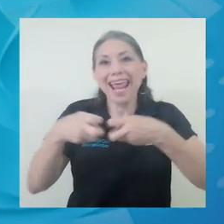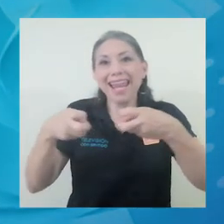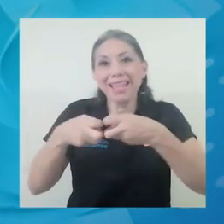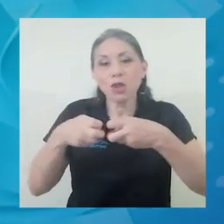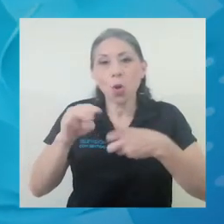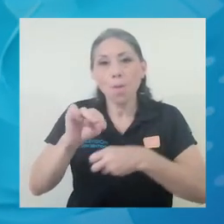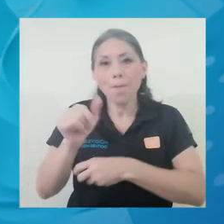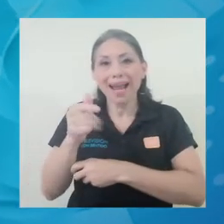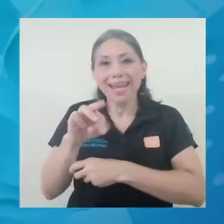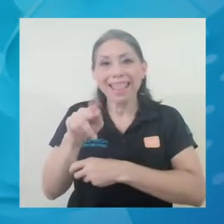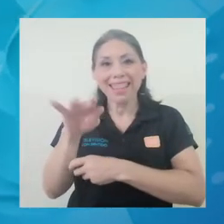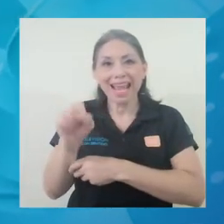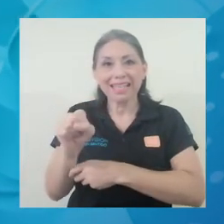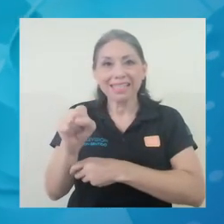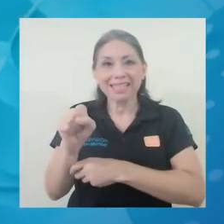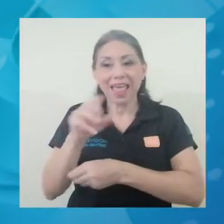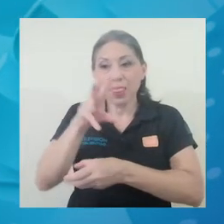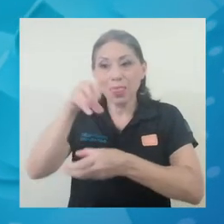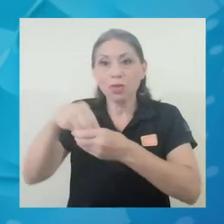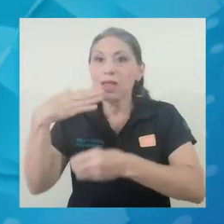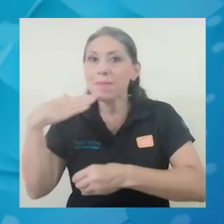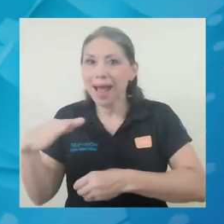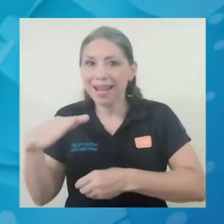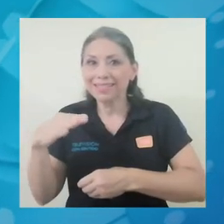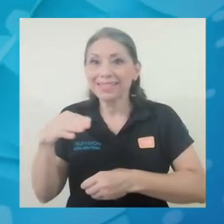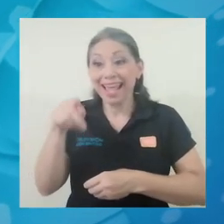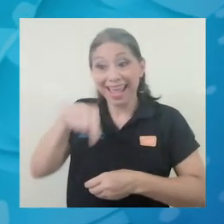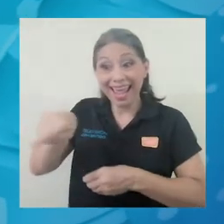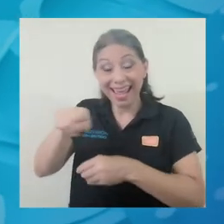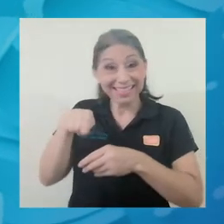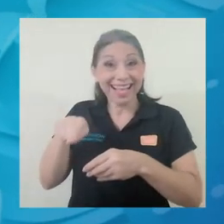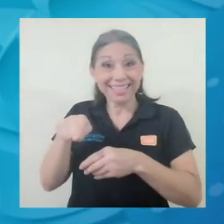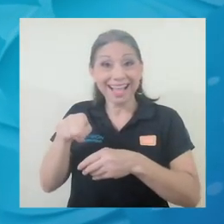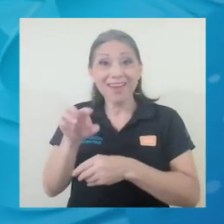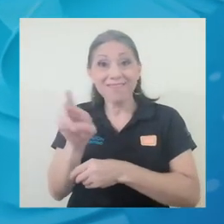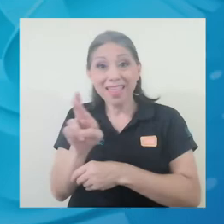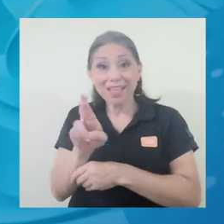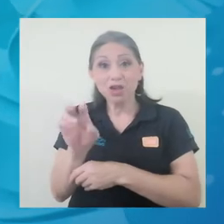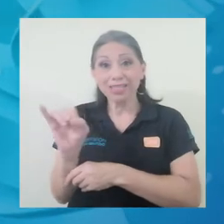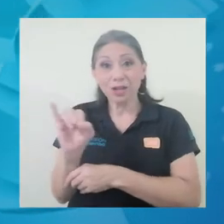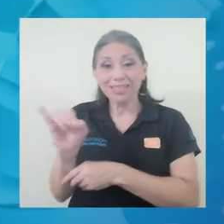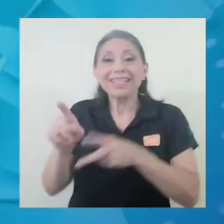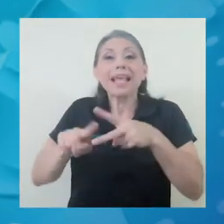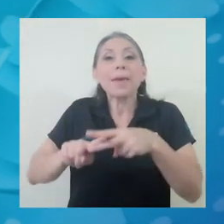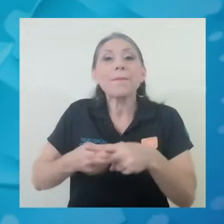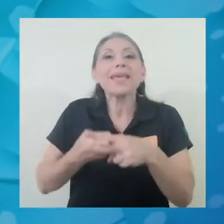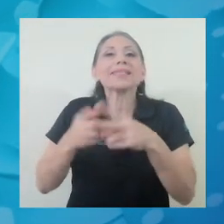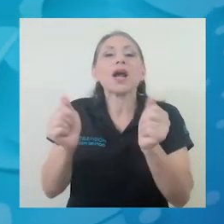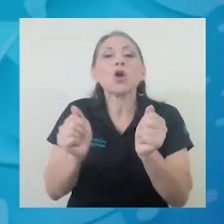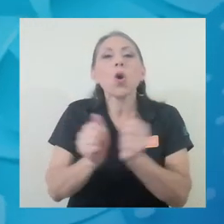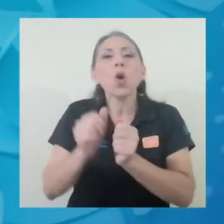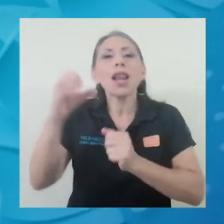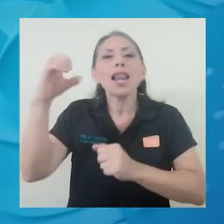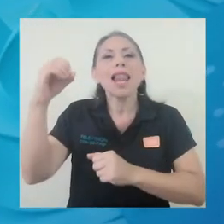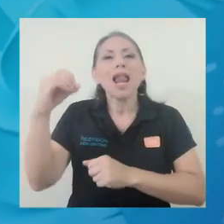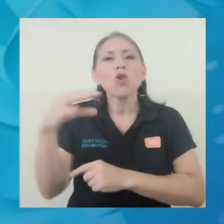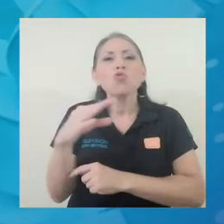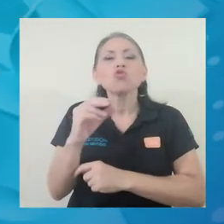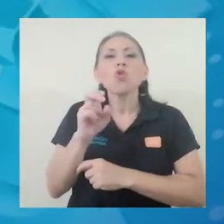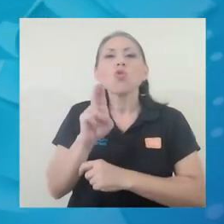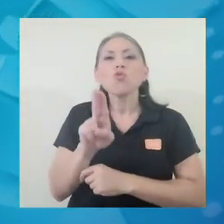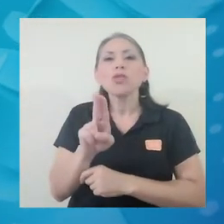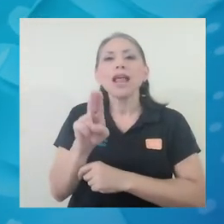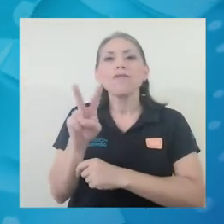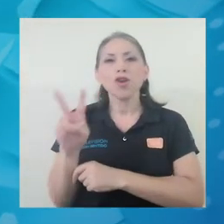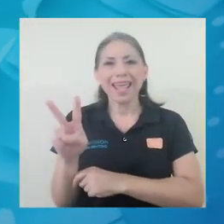radiaciones que son perjudiciales empiezan, que se llaman radiaciones ionizantes, empiezan en la luz ultravioleta hacia arriba. Hacia arriba